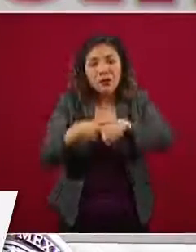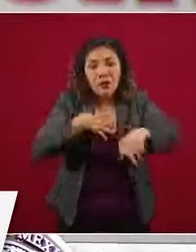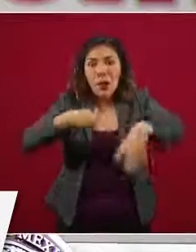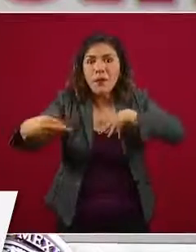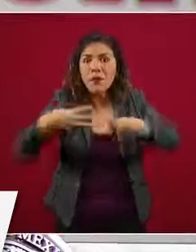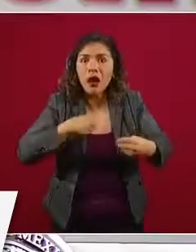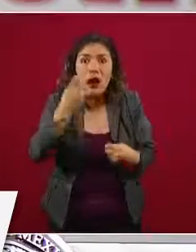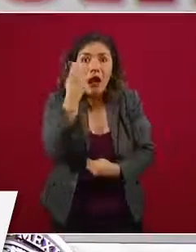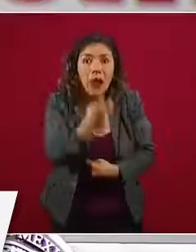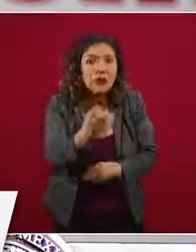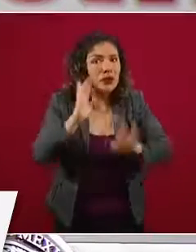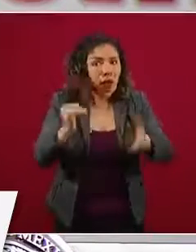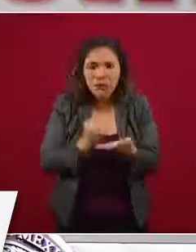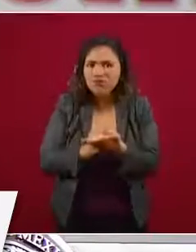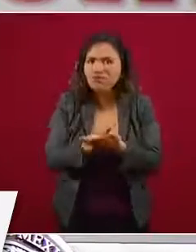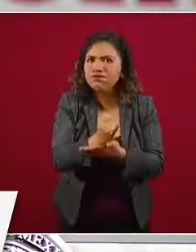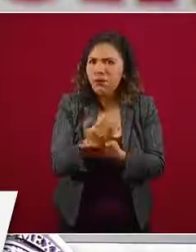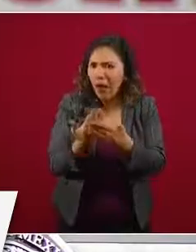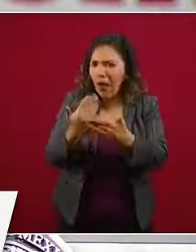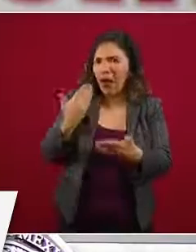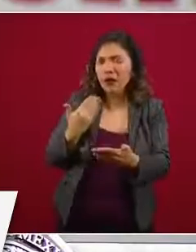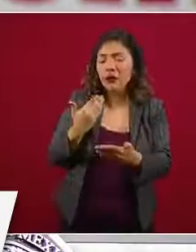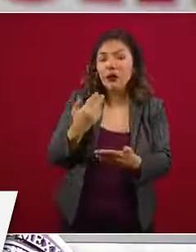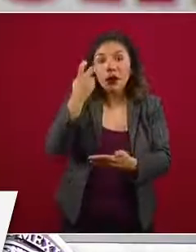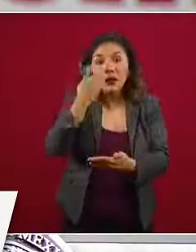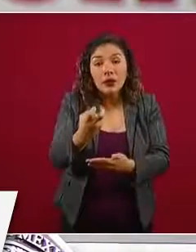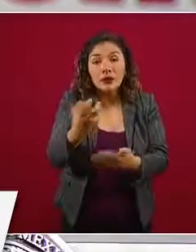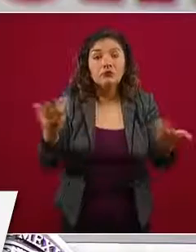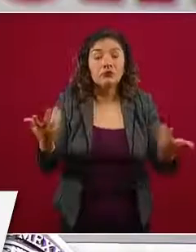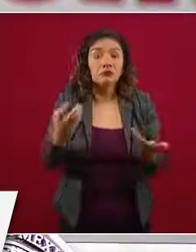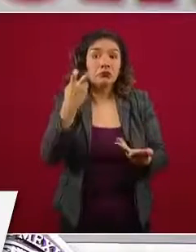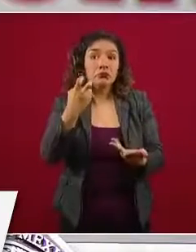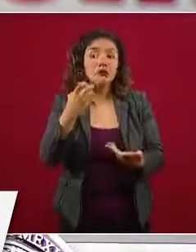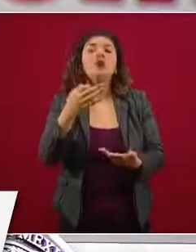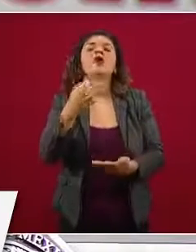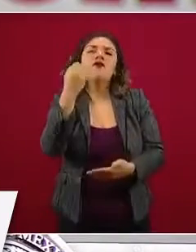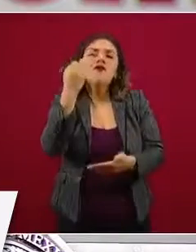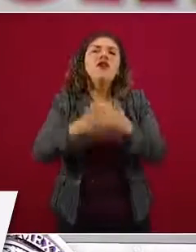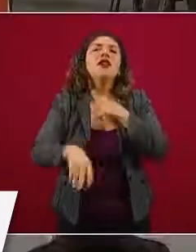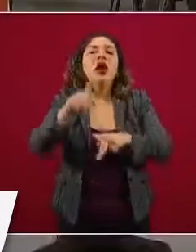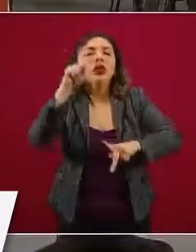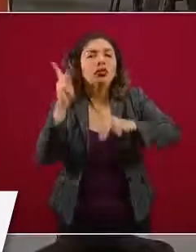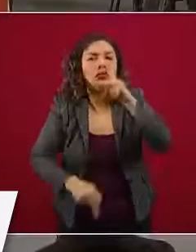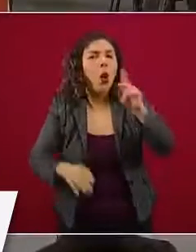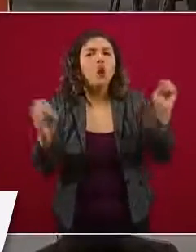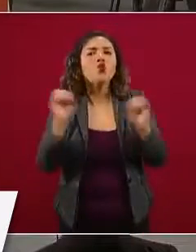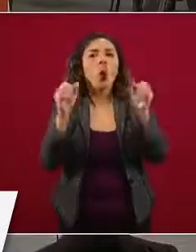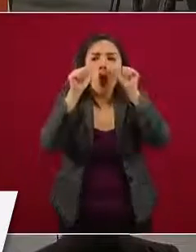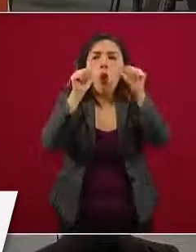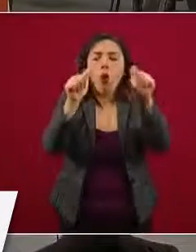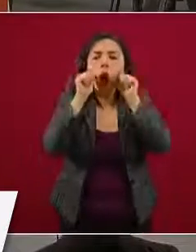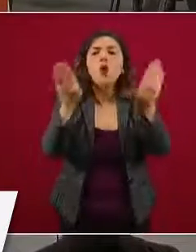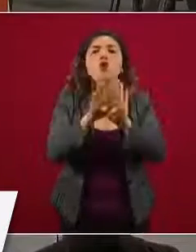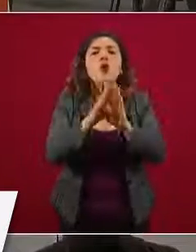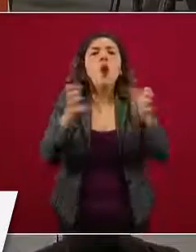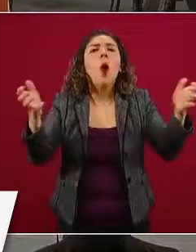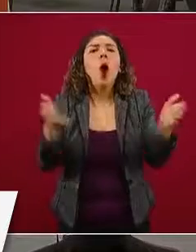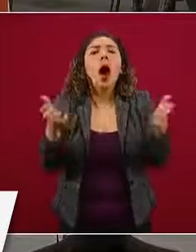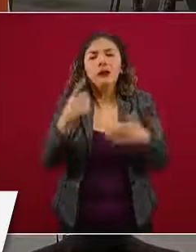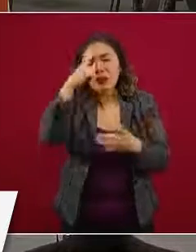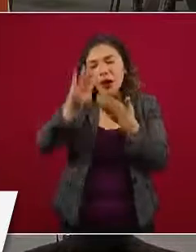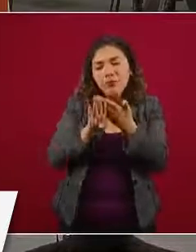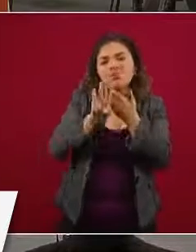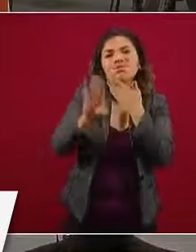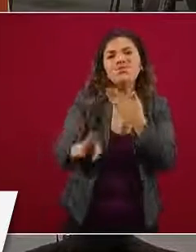epidemiológicas fueron declaradas formalmente y lo que posiblemente quedó pendiente es las acciones necesarias para